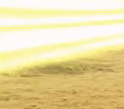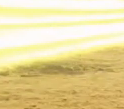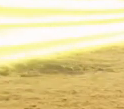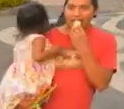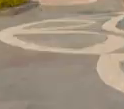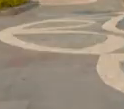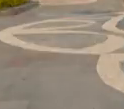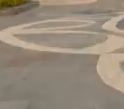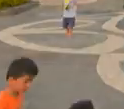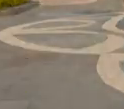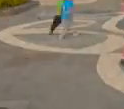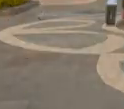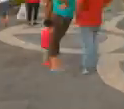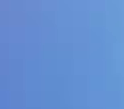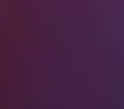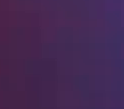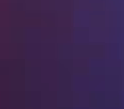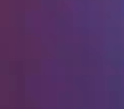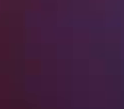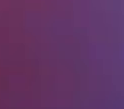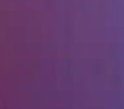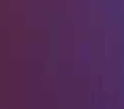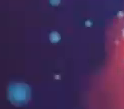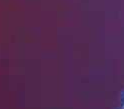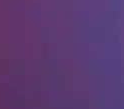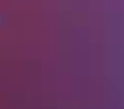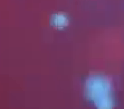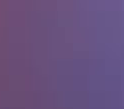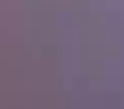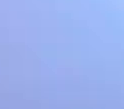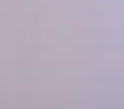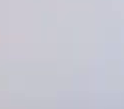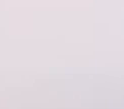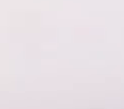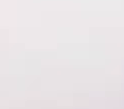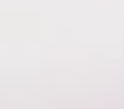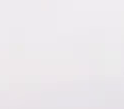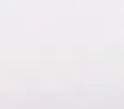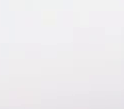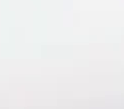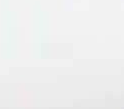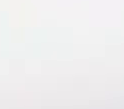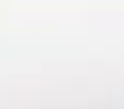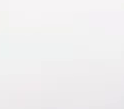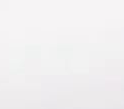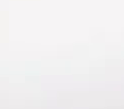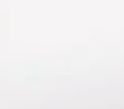Martes 11 de abril de 2017. Bienvenidos a Noticias 7.